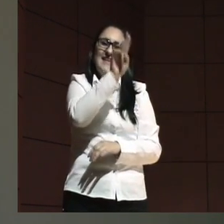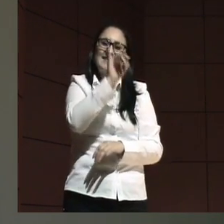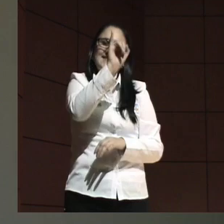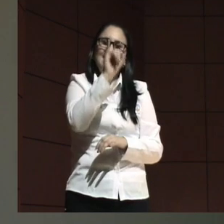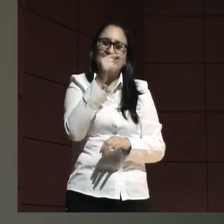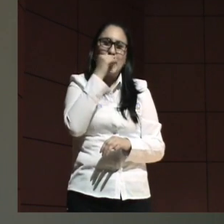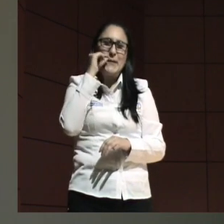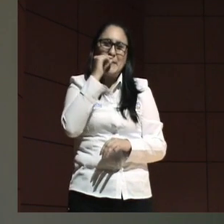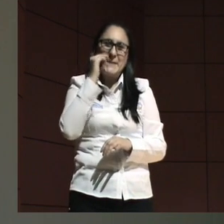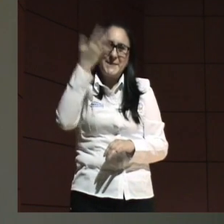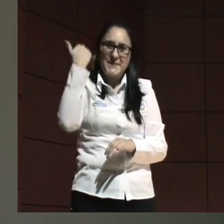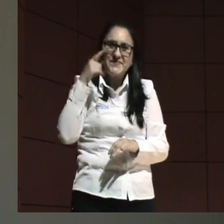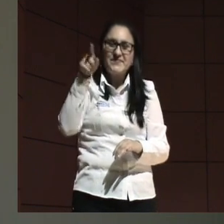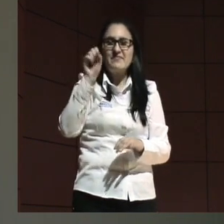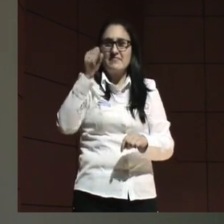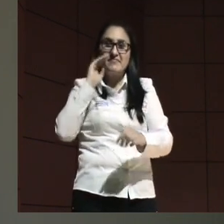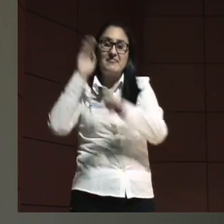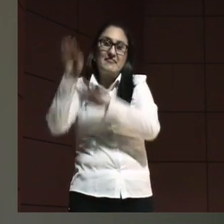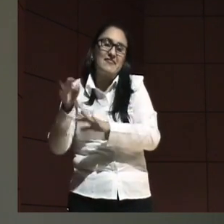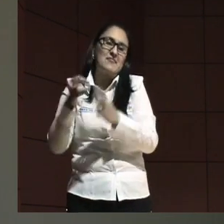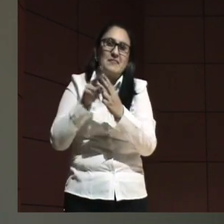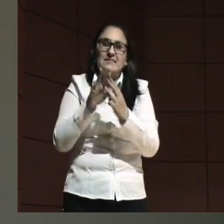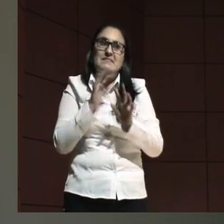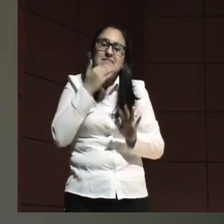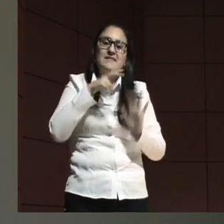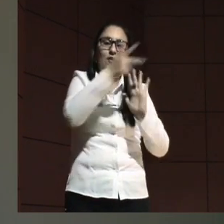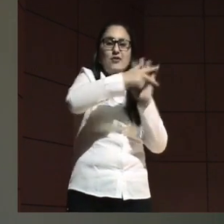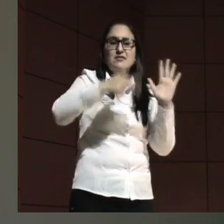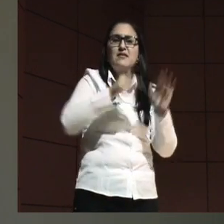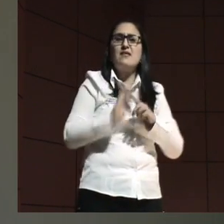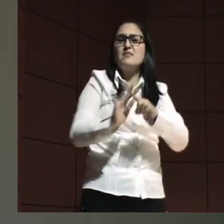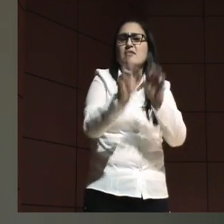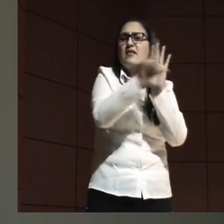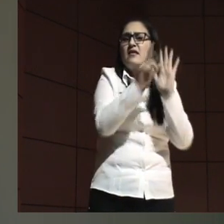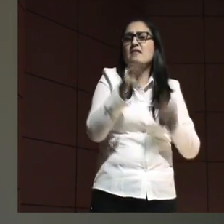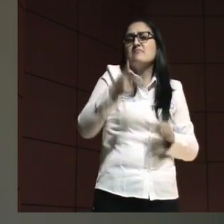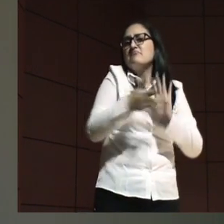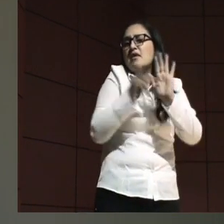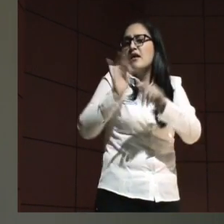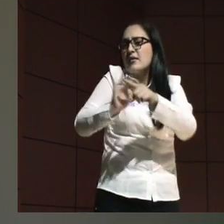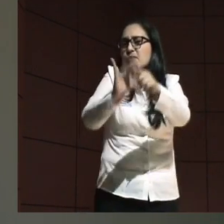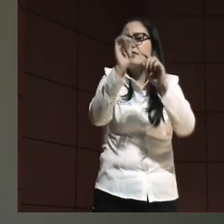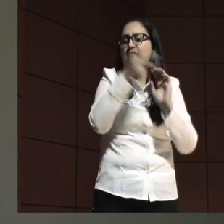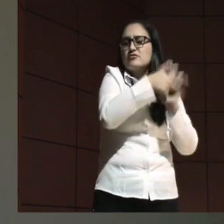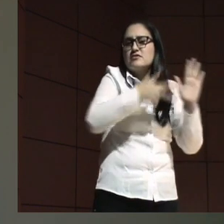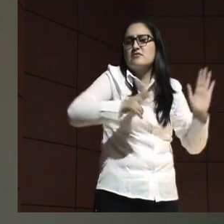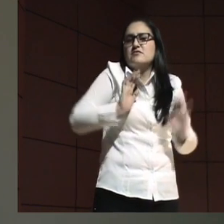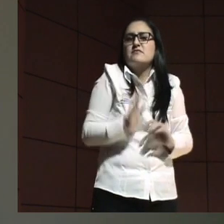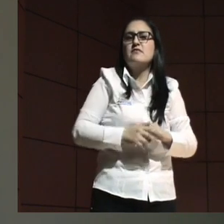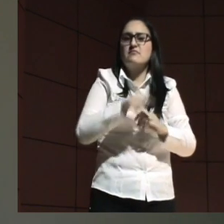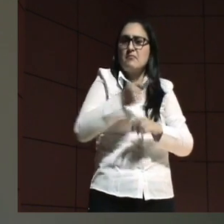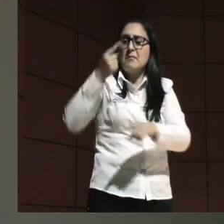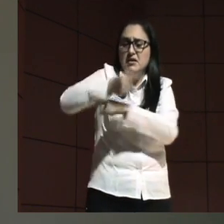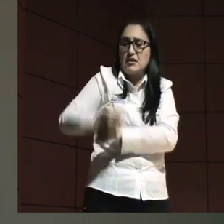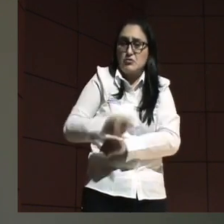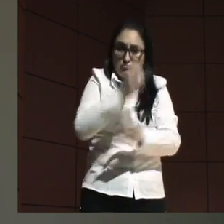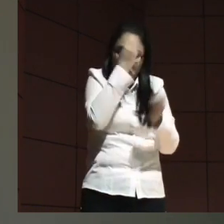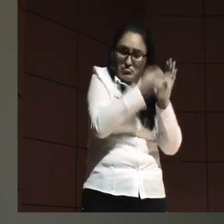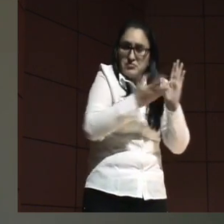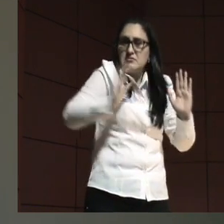y en el fondo pudo haber sido constitucional. Se aplicó la ley se aplicó la Constitución se aplicaron los mandatos